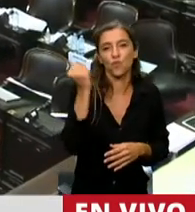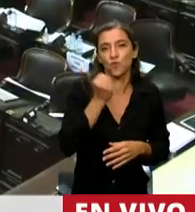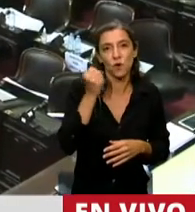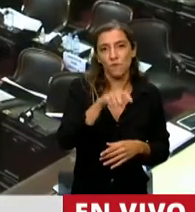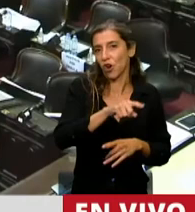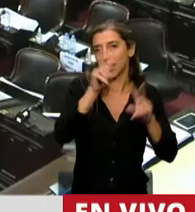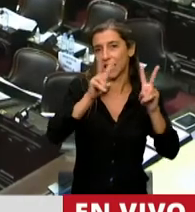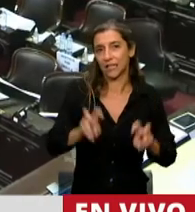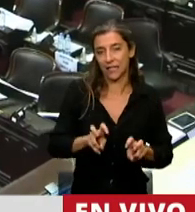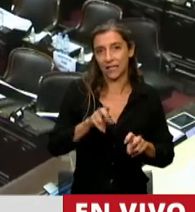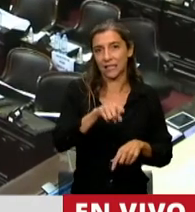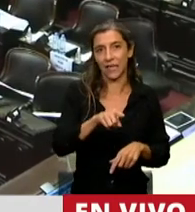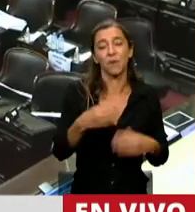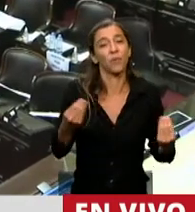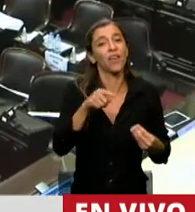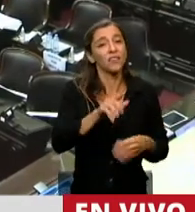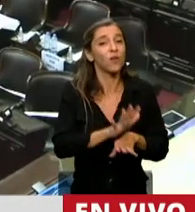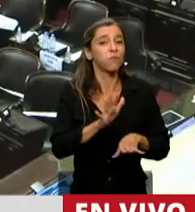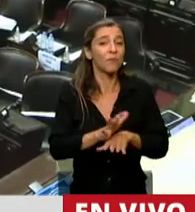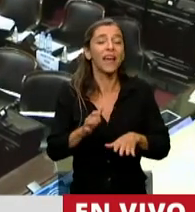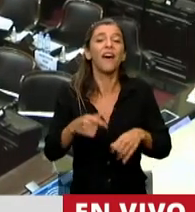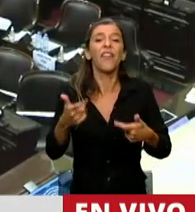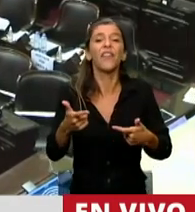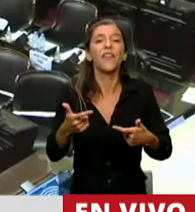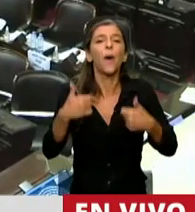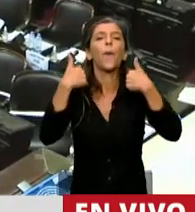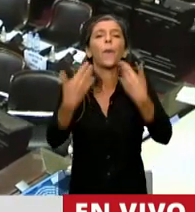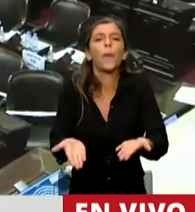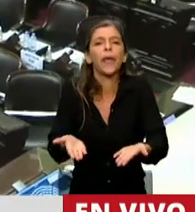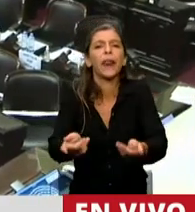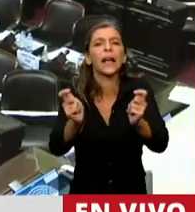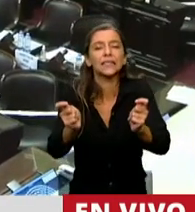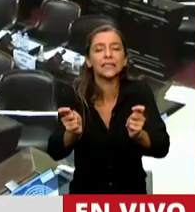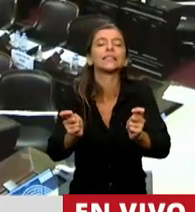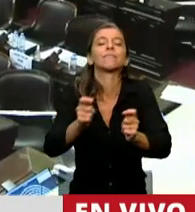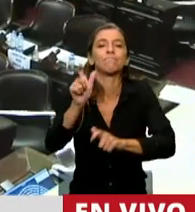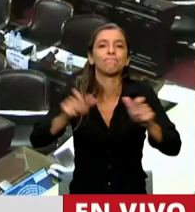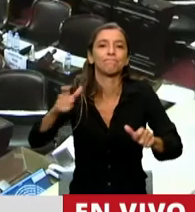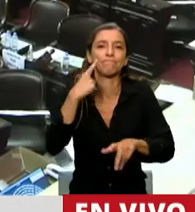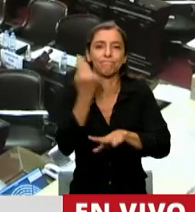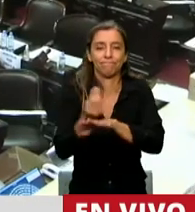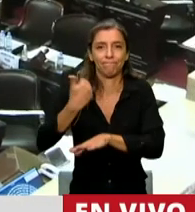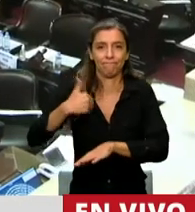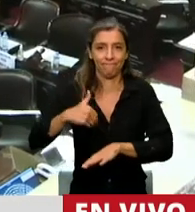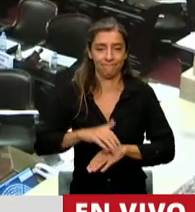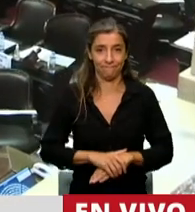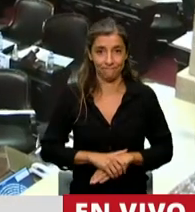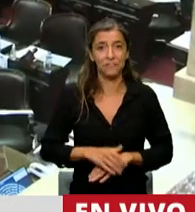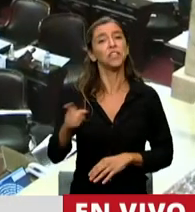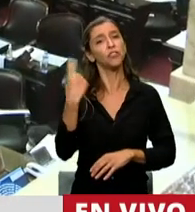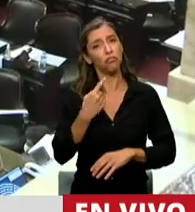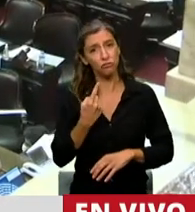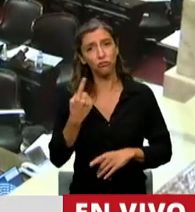que benefician a argentinos y argentinas y que podamos hacerlo, pese a nuestras diferencias, con